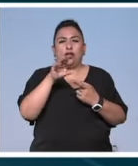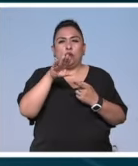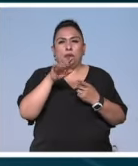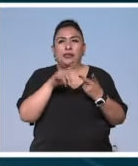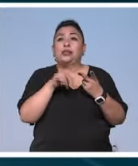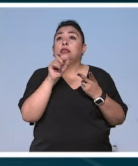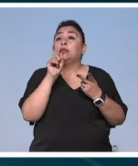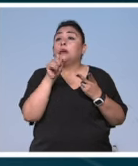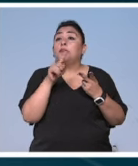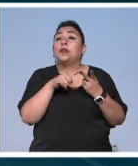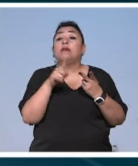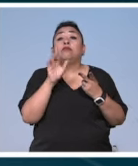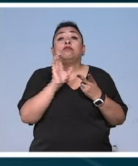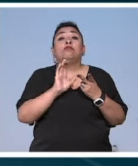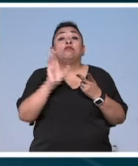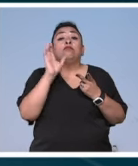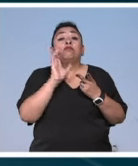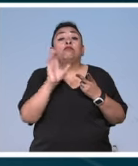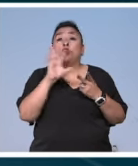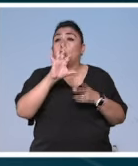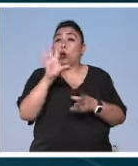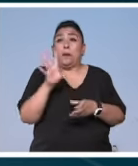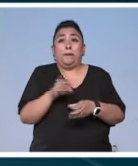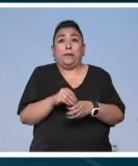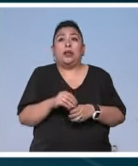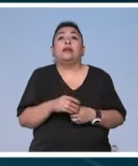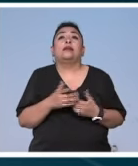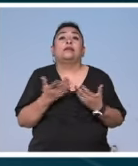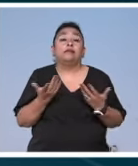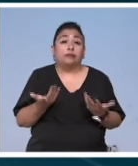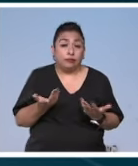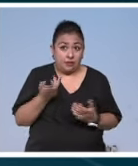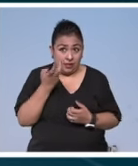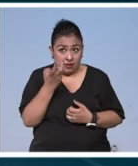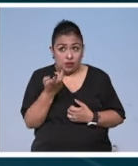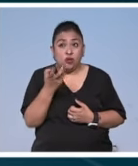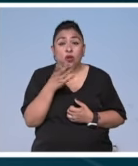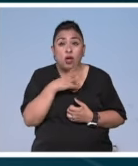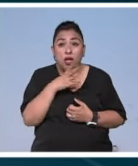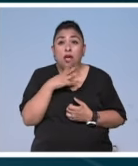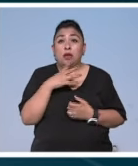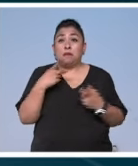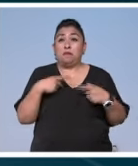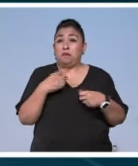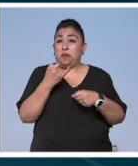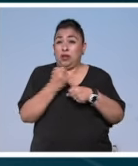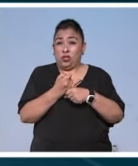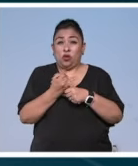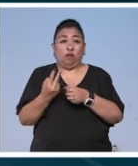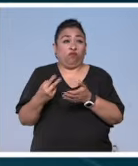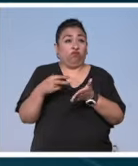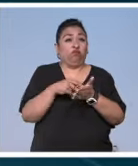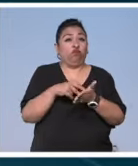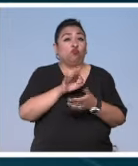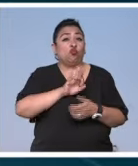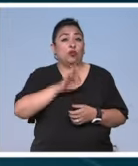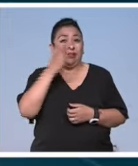y también ha interpretado obras completas lo que lo ha llevado a desarrollar un personaje sobre el escenario